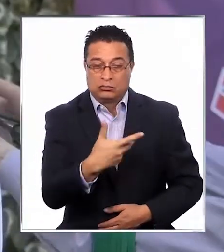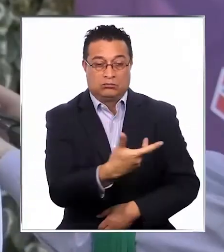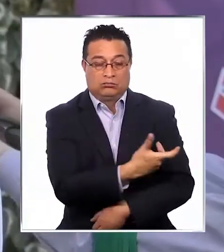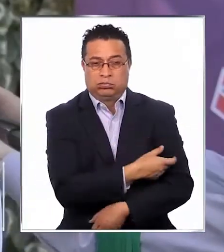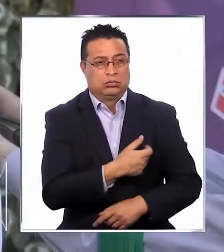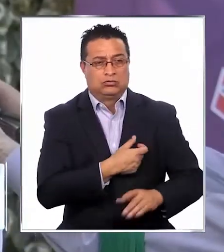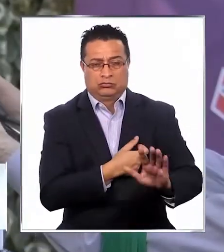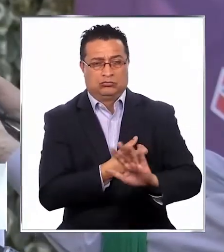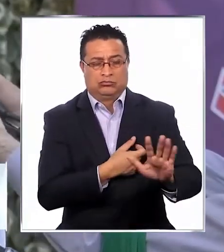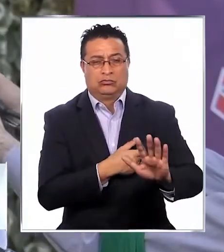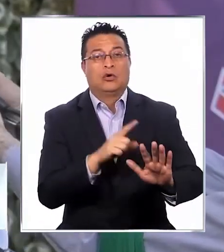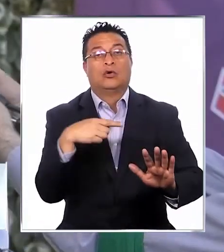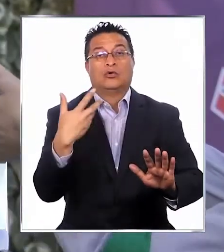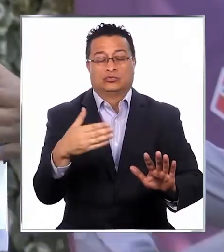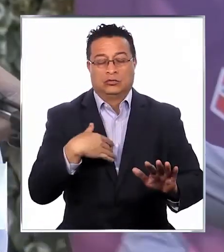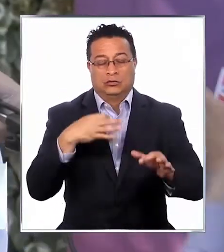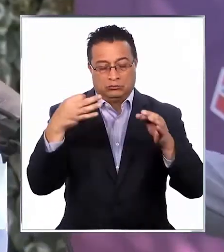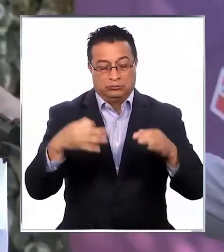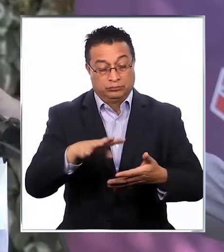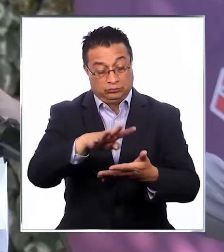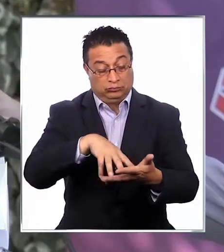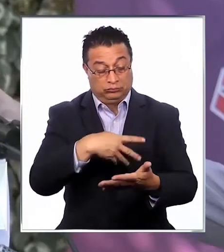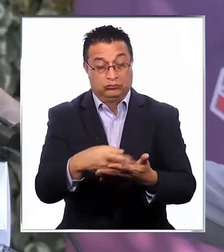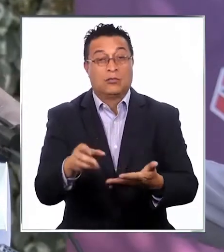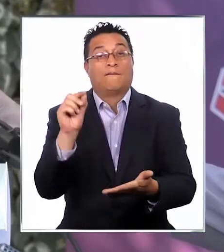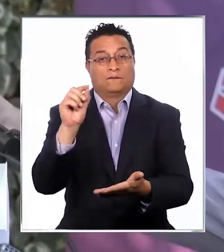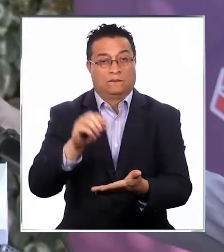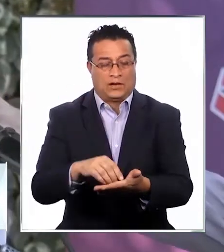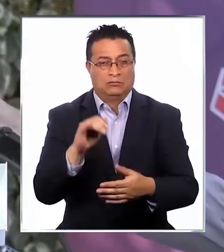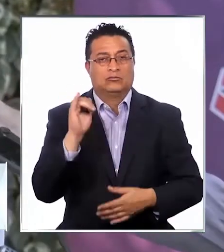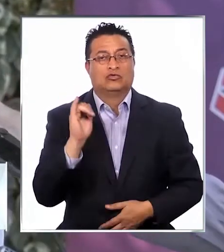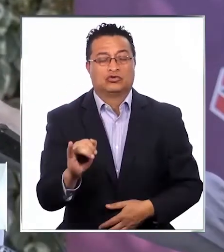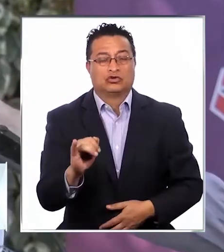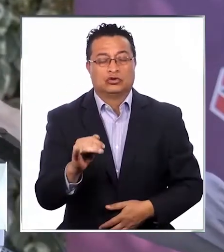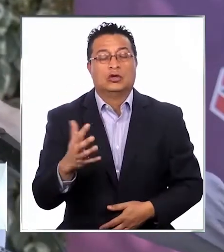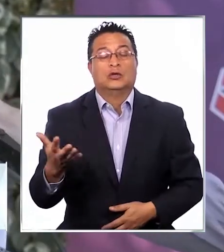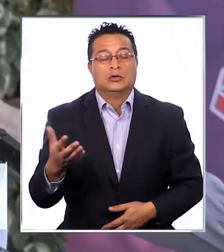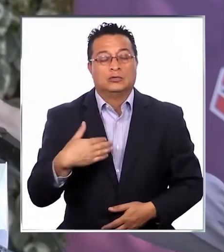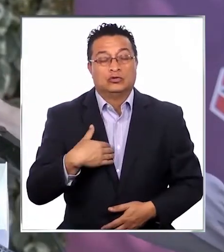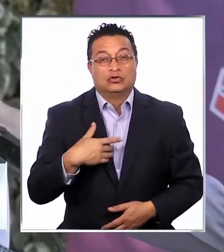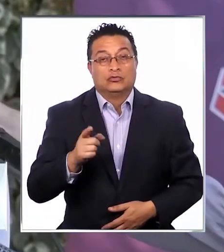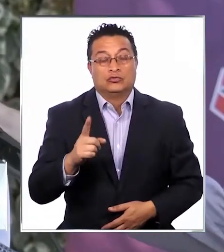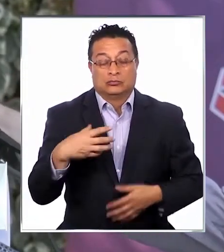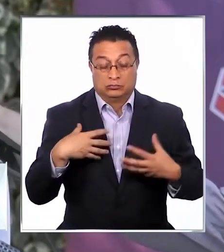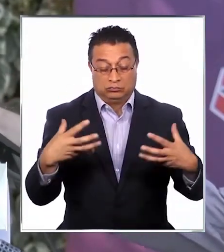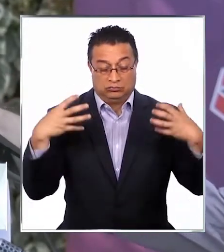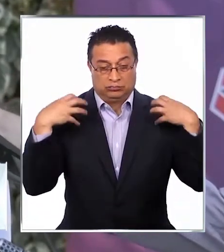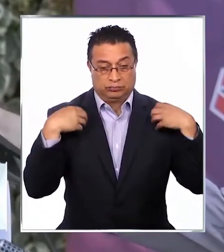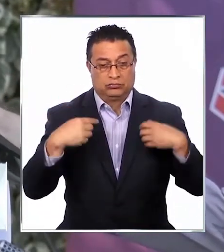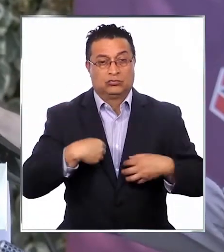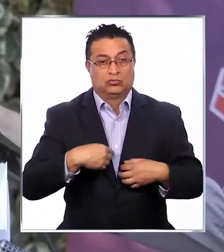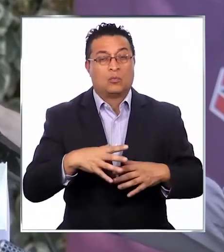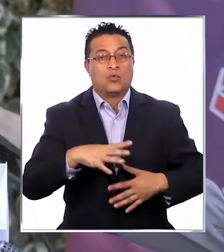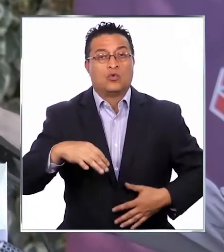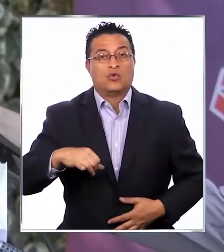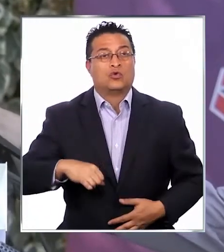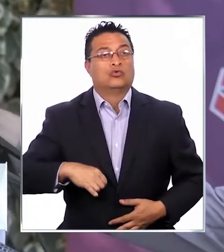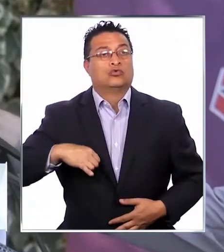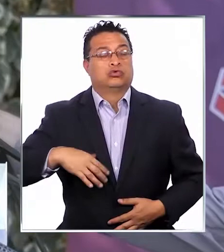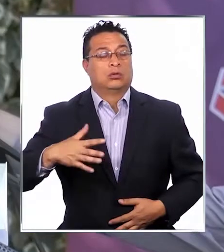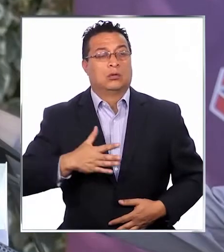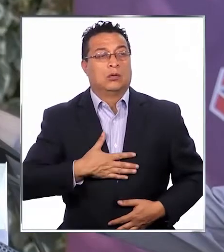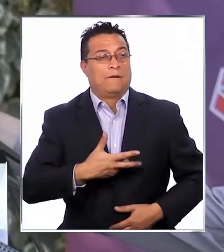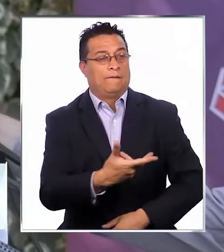no me voy a vacunar y lo voy a hacer cuando por edad me corresponda. No porque creo que no es un cargo en el que sea un